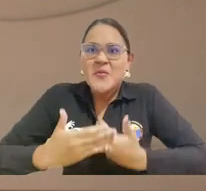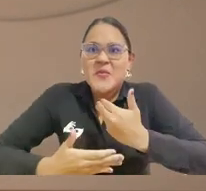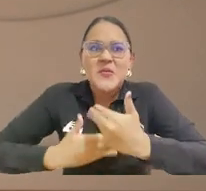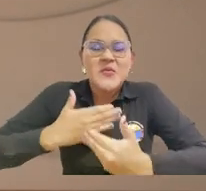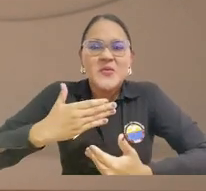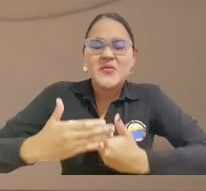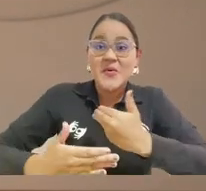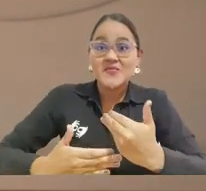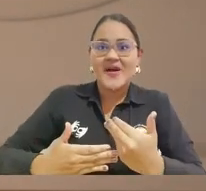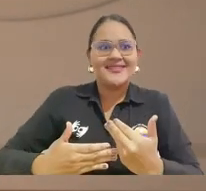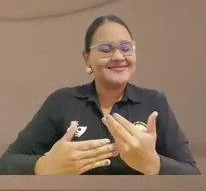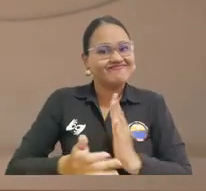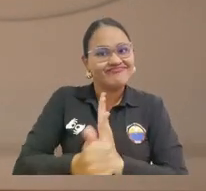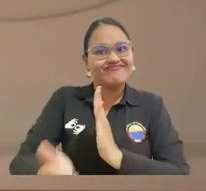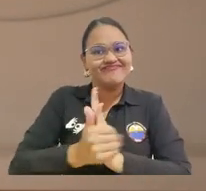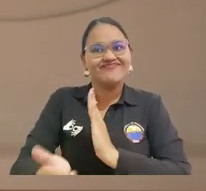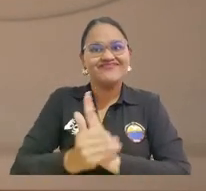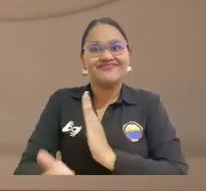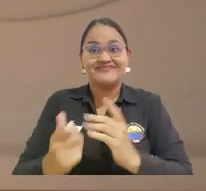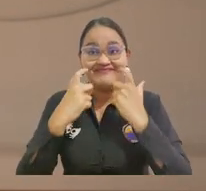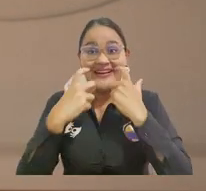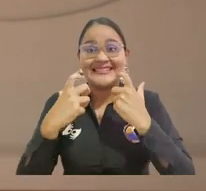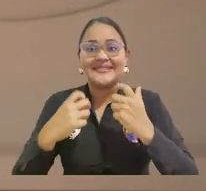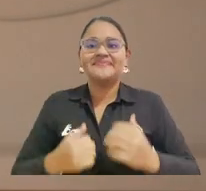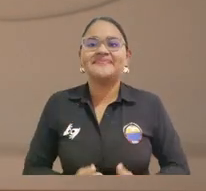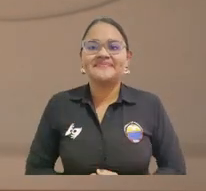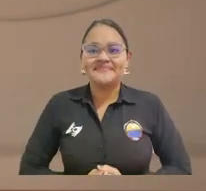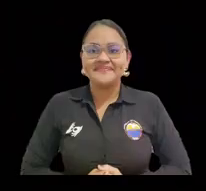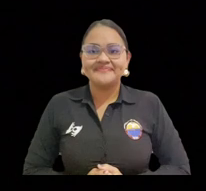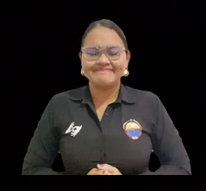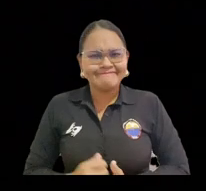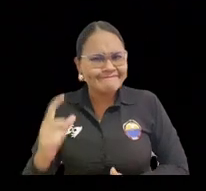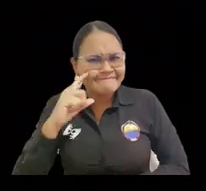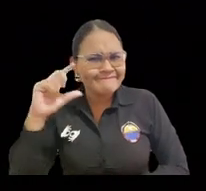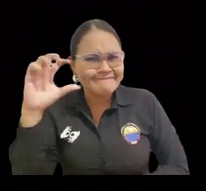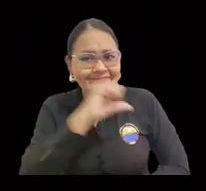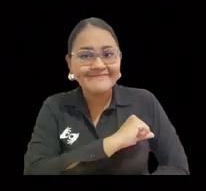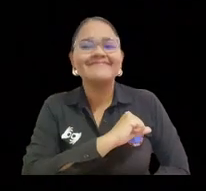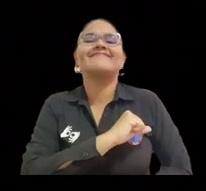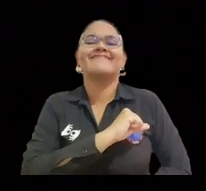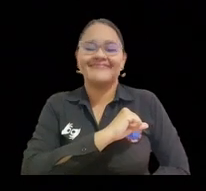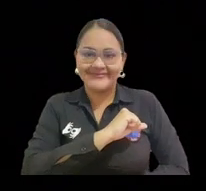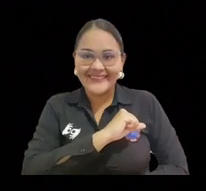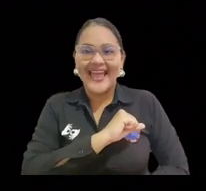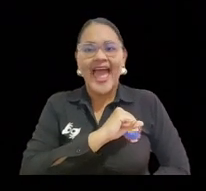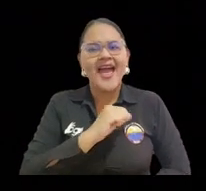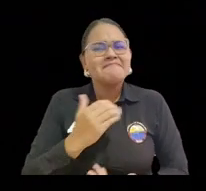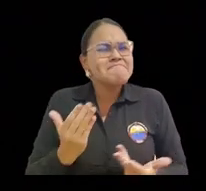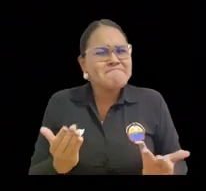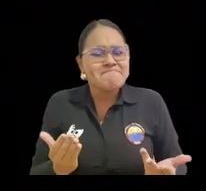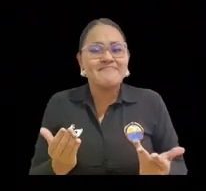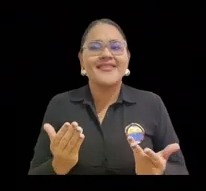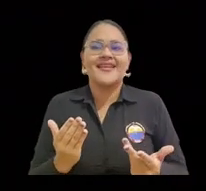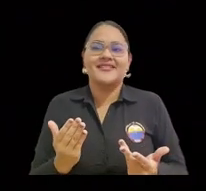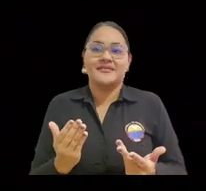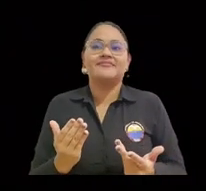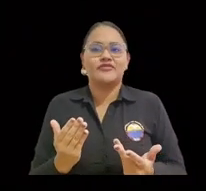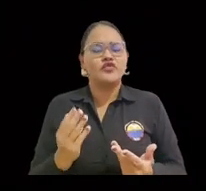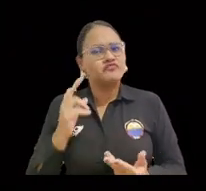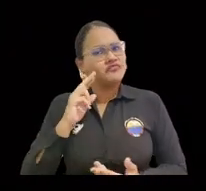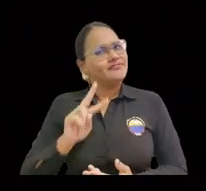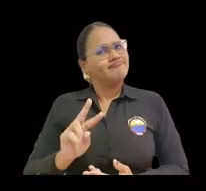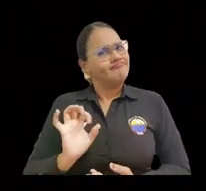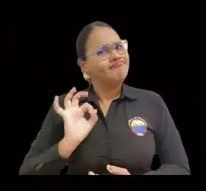va dando frutos y poco a poco van desarrollando más habilidades. Que la gente sepa que esto va surgiendo